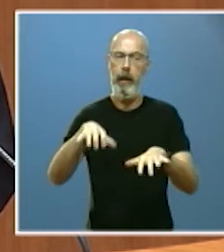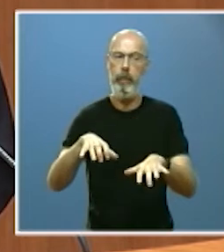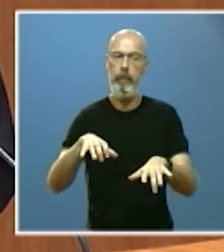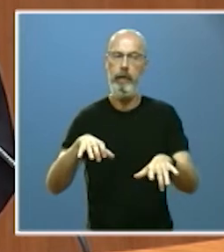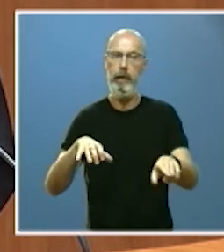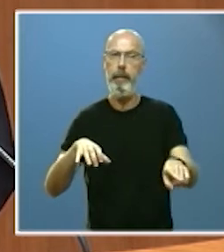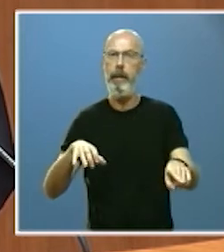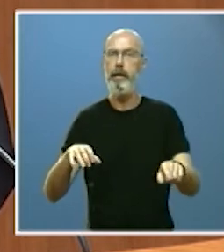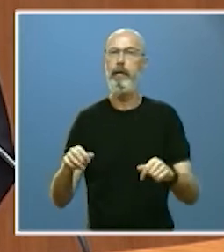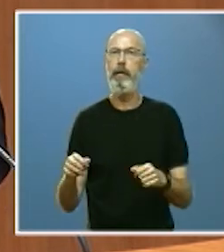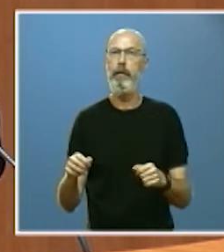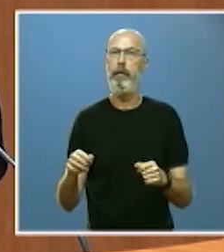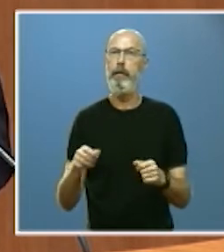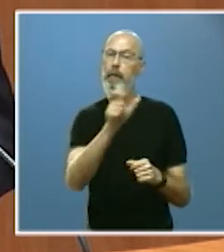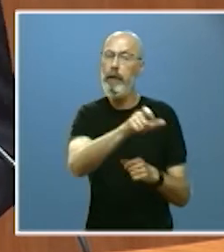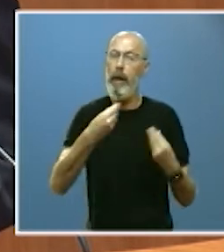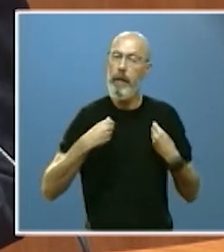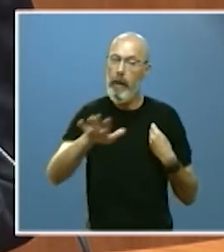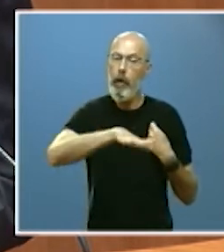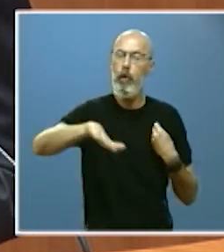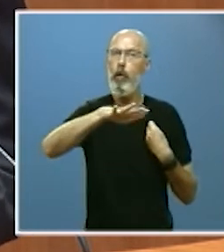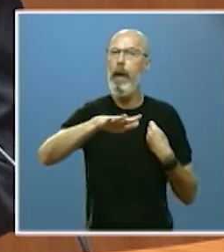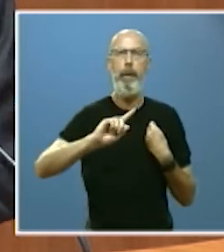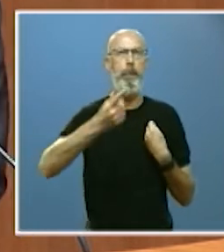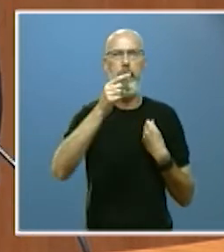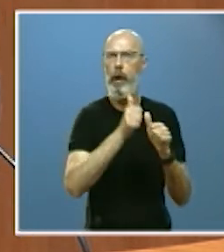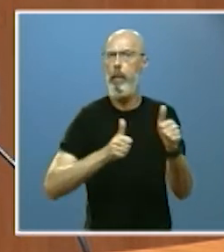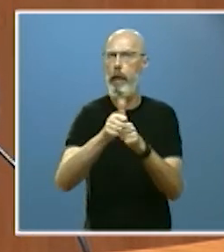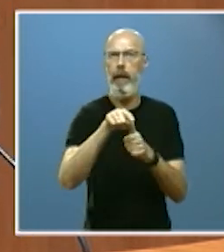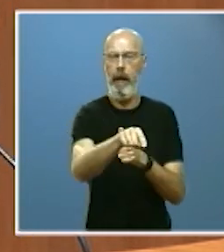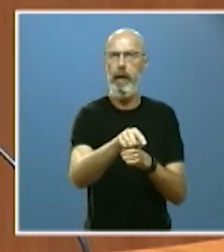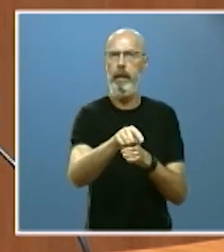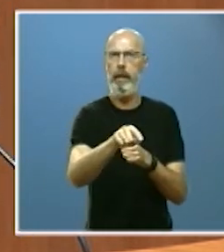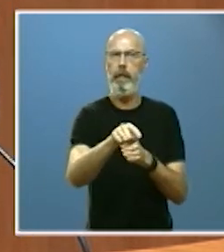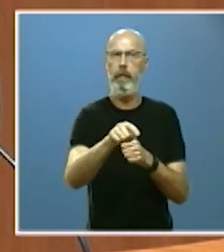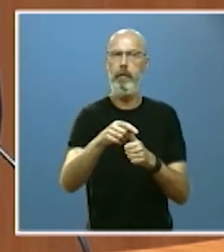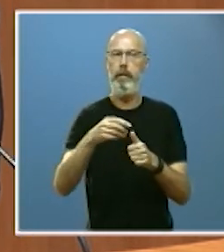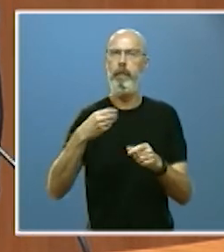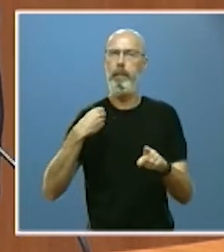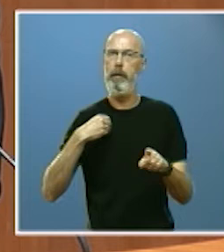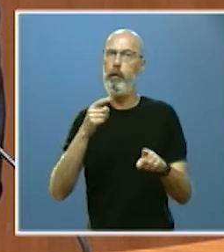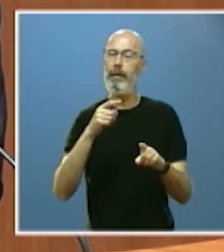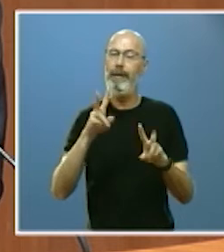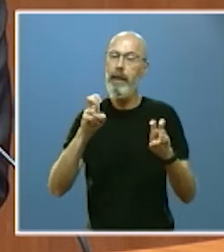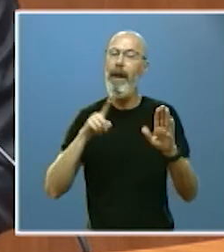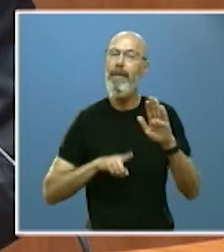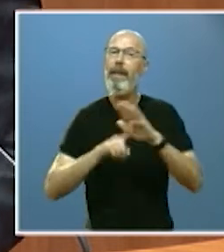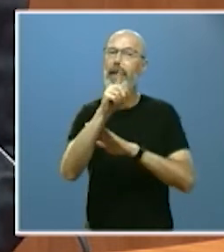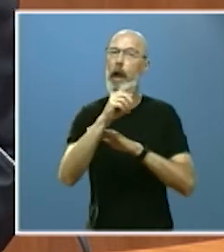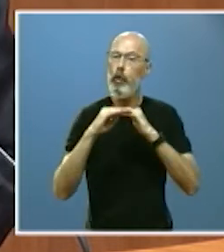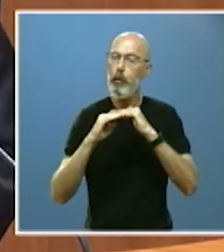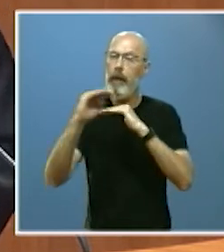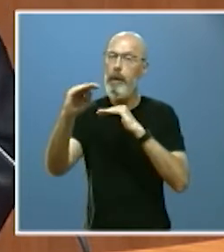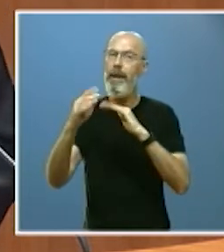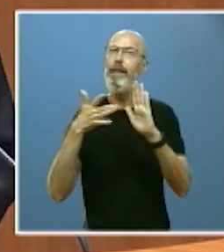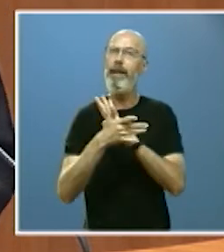lo primero hay un concepto clave para nuestro medio rural que es el de desarrollo sostenible que aúna los objetivos de